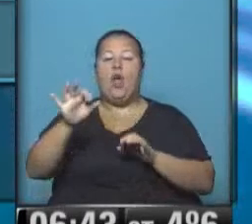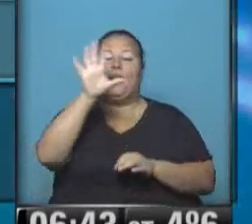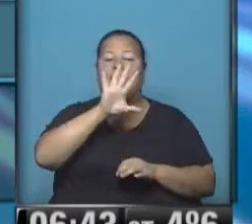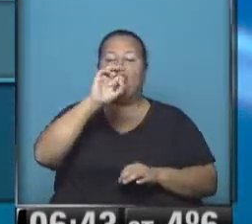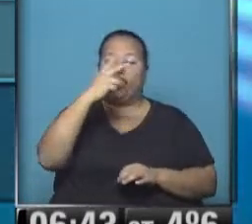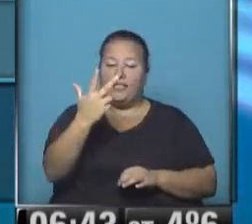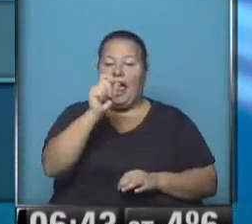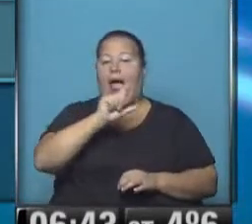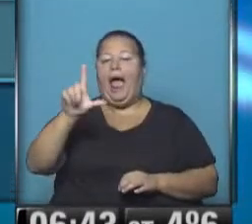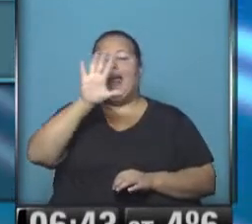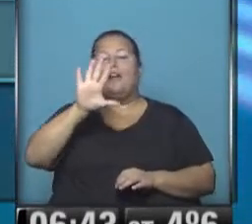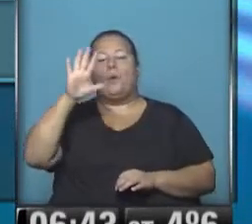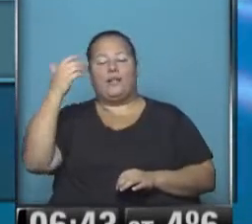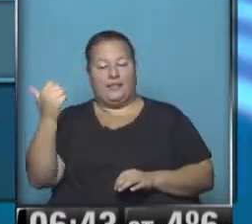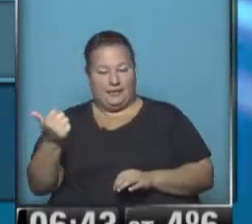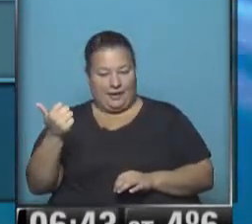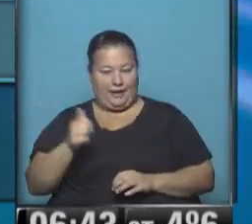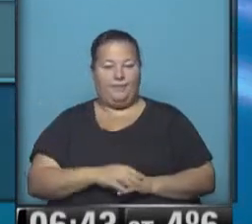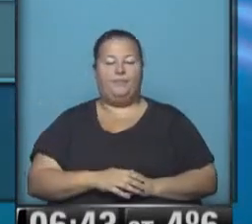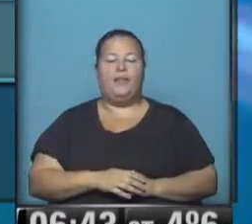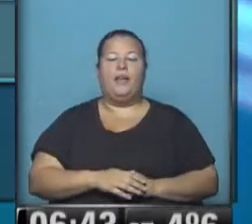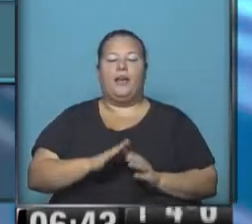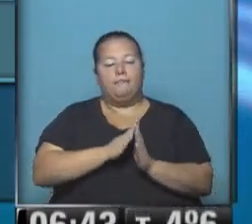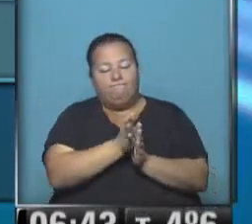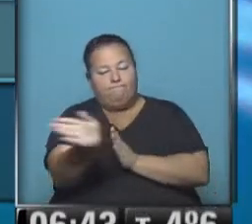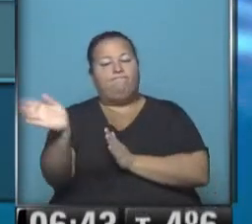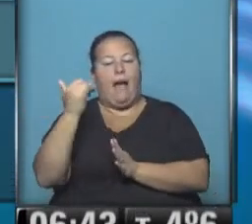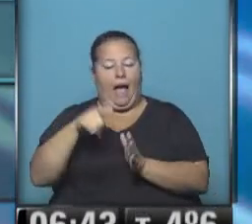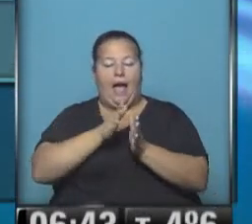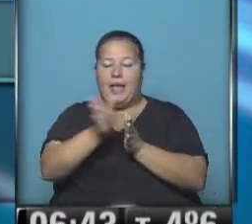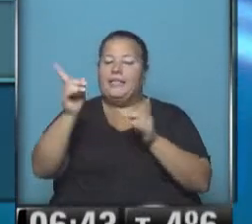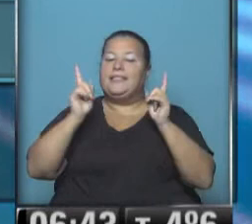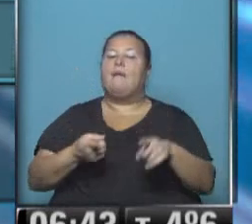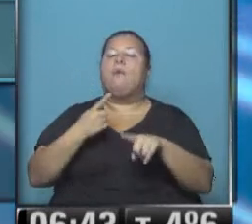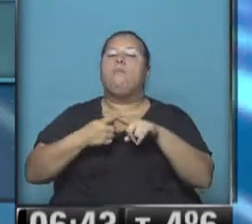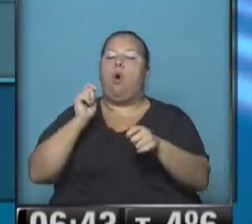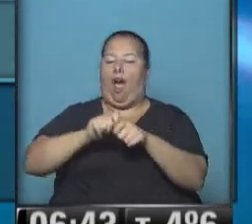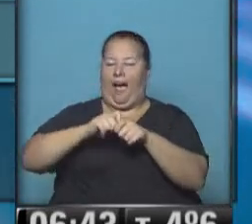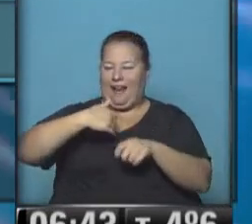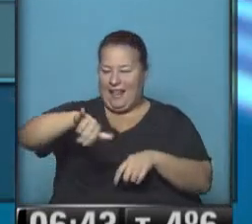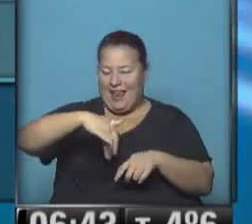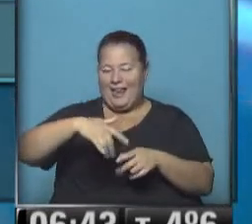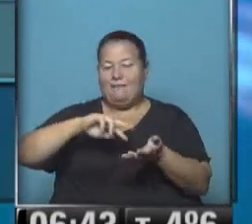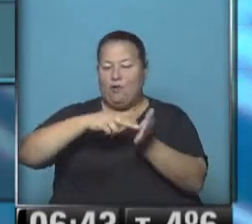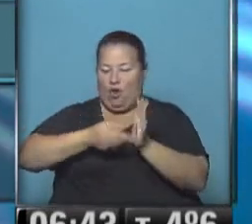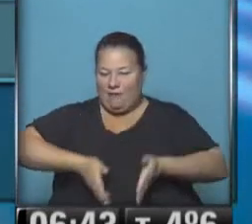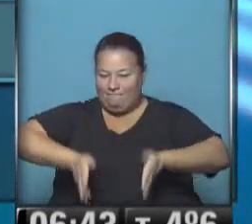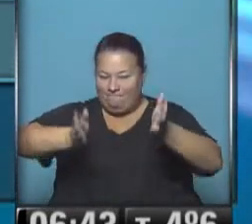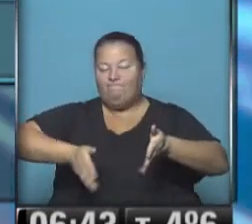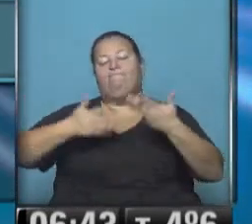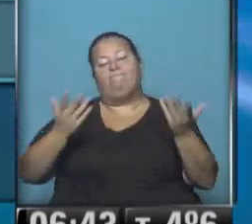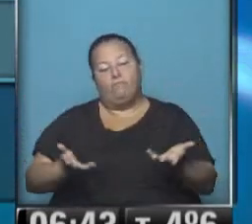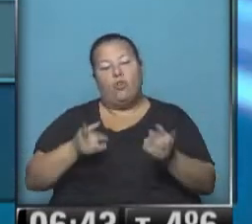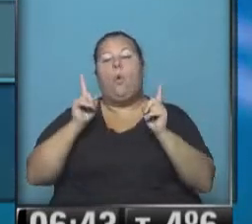503 al 556. Hay desvíos en esta traza también por obras que afectan la calzada, así que por